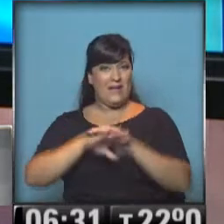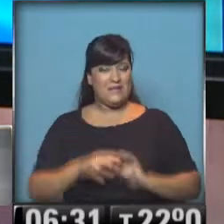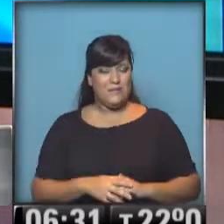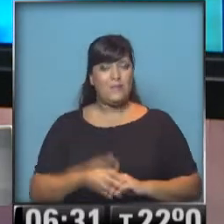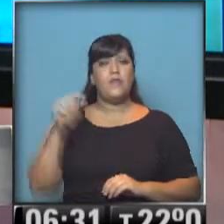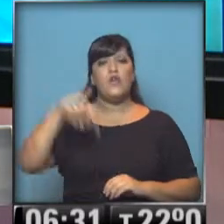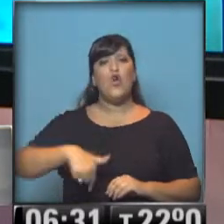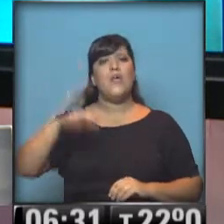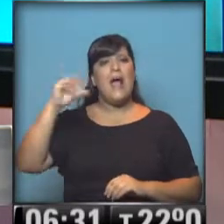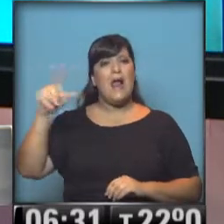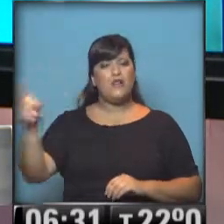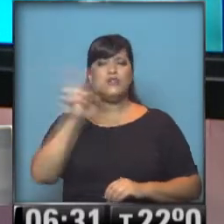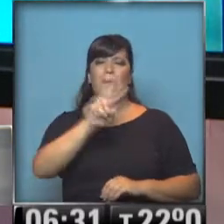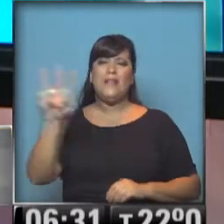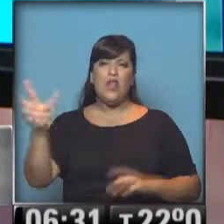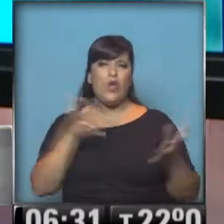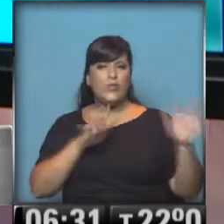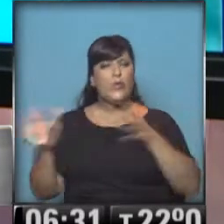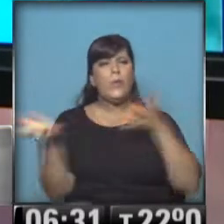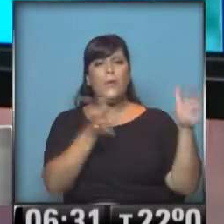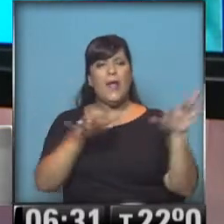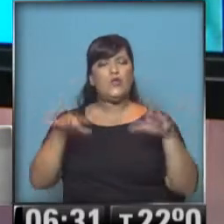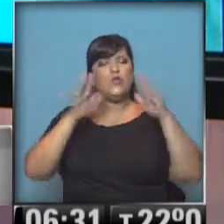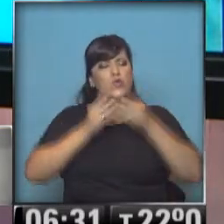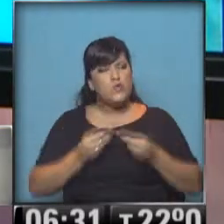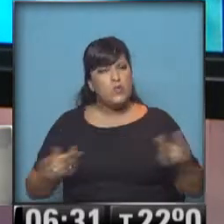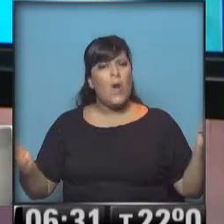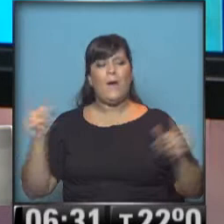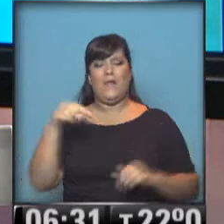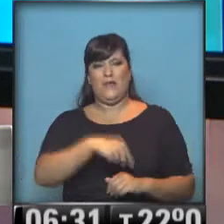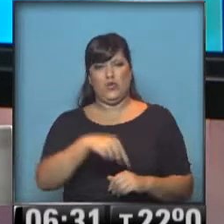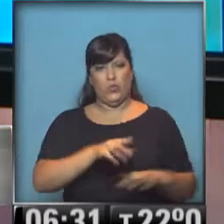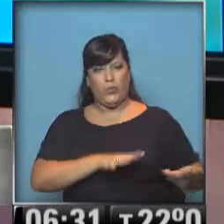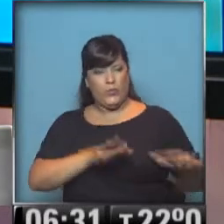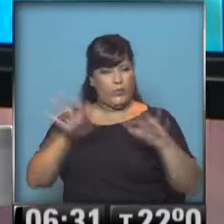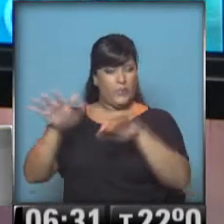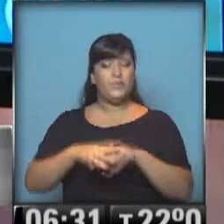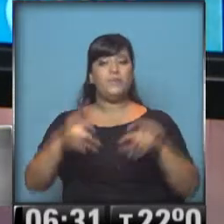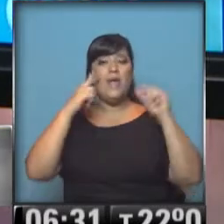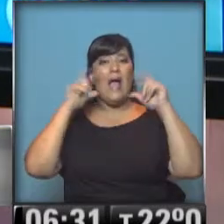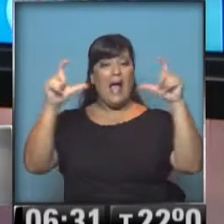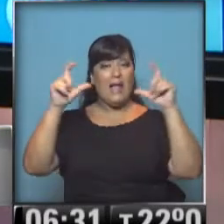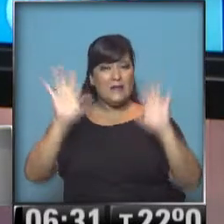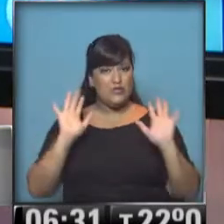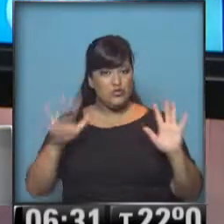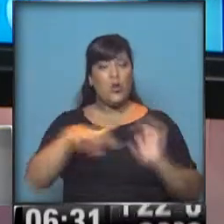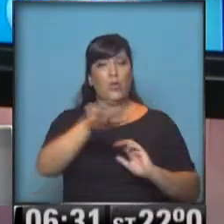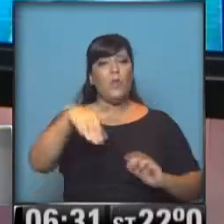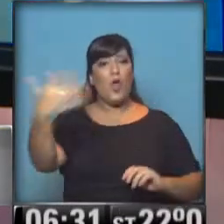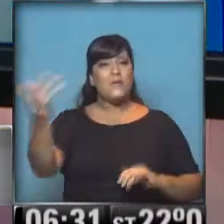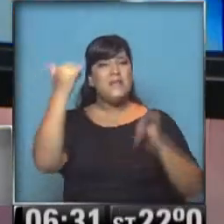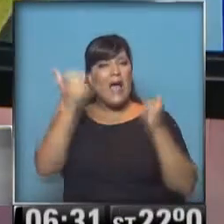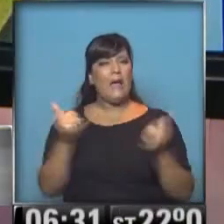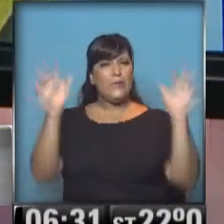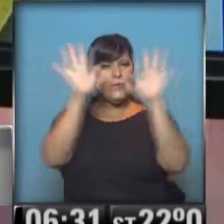y hacia la noche unos 22 grados con vientos leves que soplarán del sudoeste. Atención en zonas suburbanas, les comentaba que hay bancos de nieblas